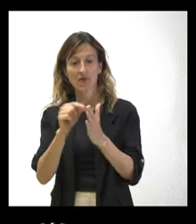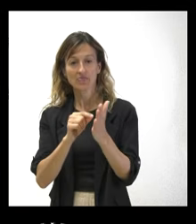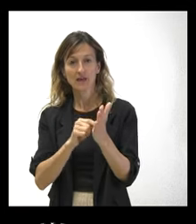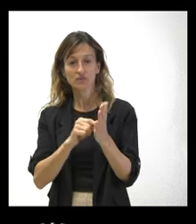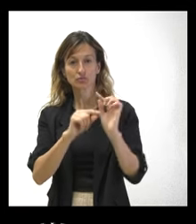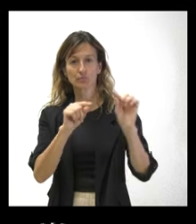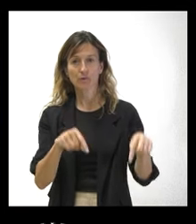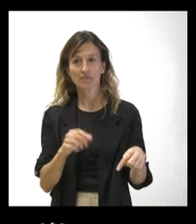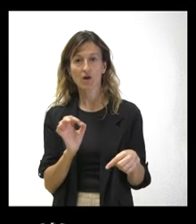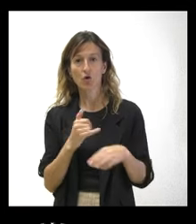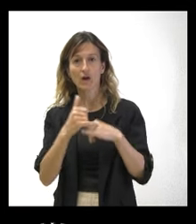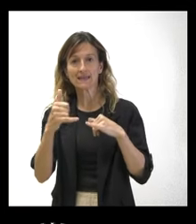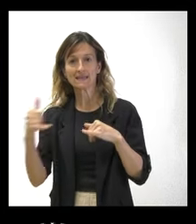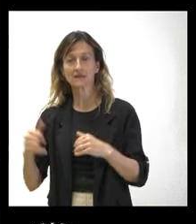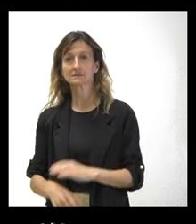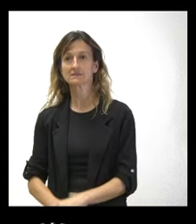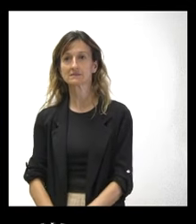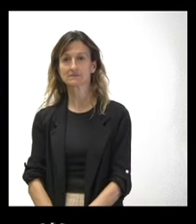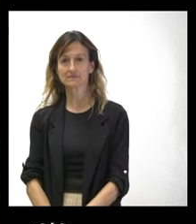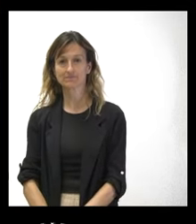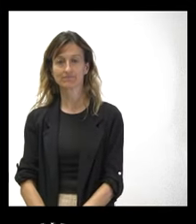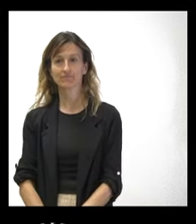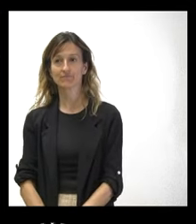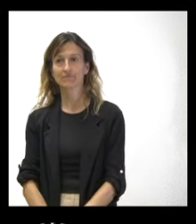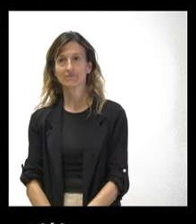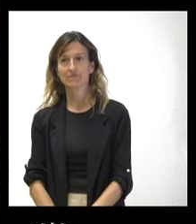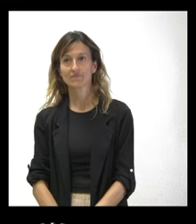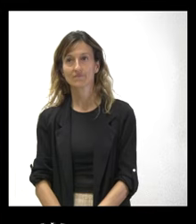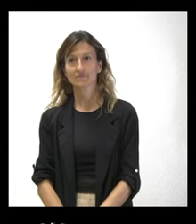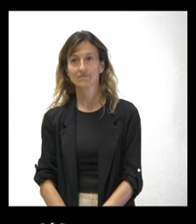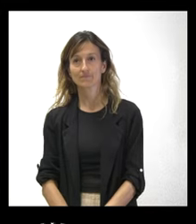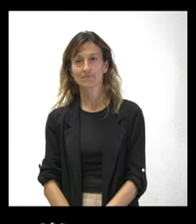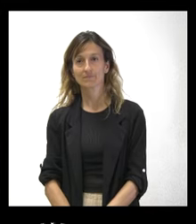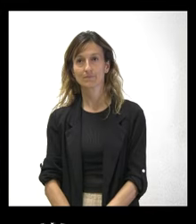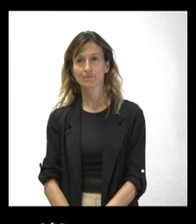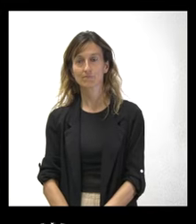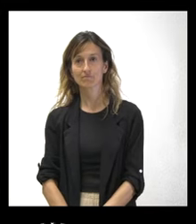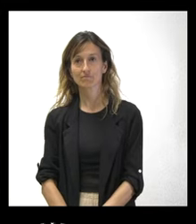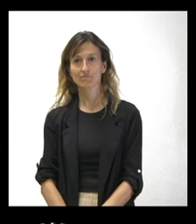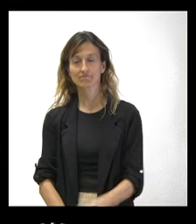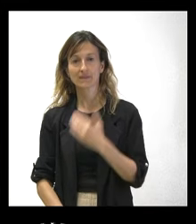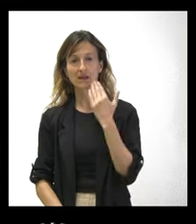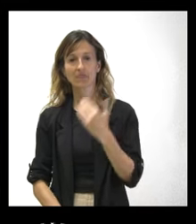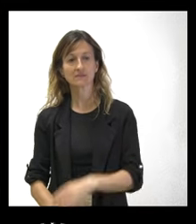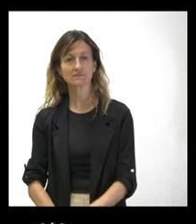provincializados o por las diferentes conexiones que están ahora mismo subvencionadas. Gracias.